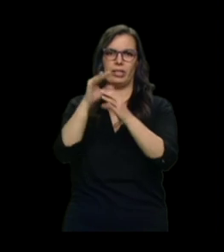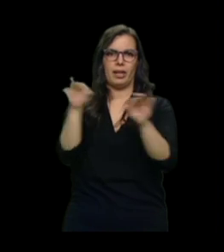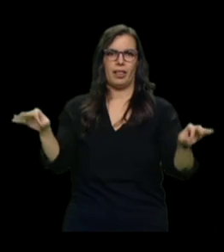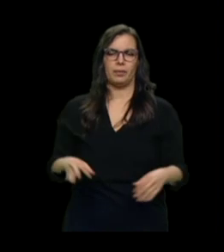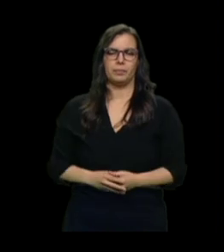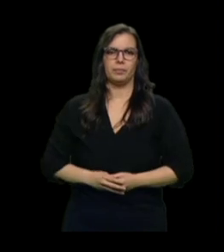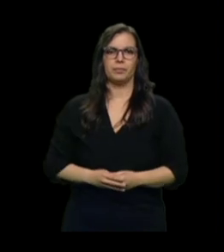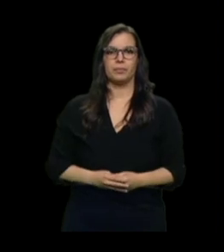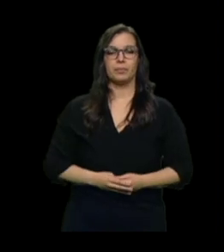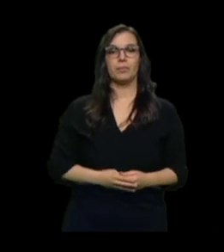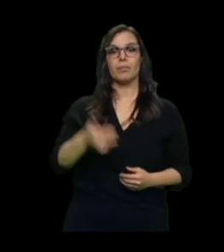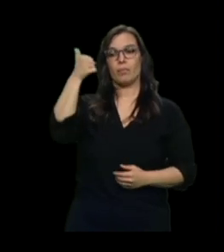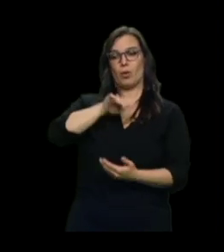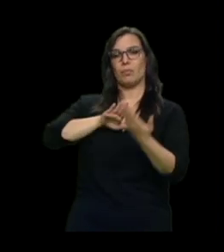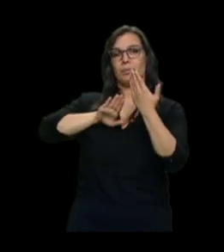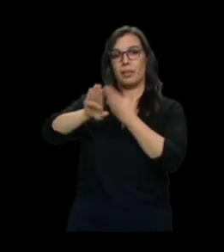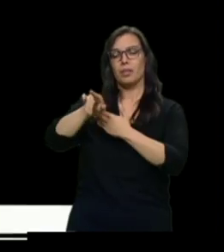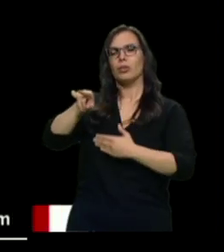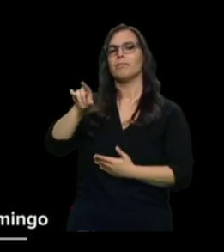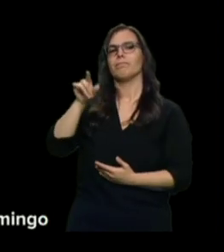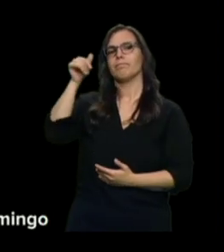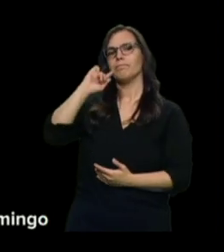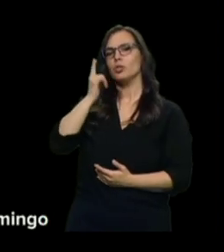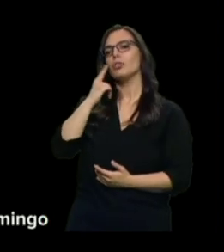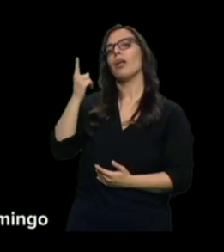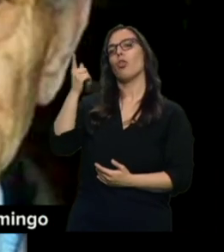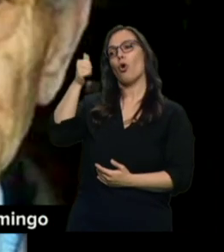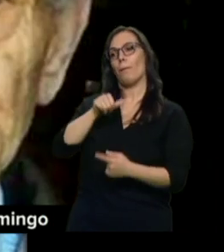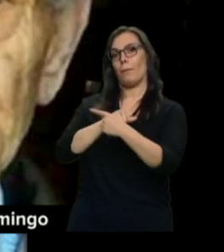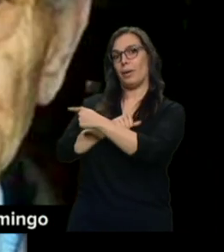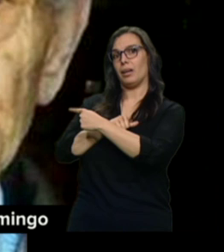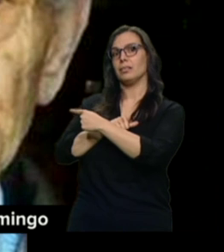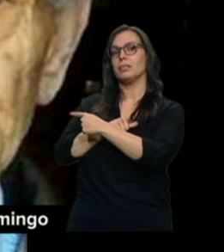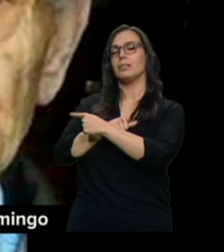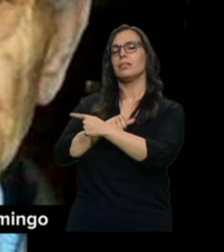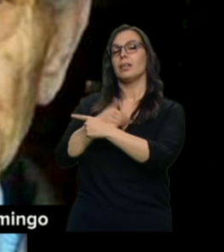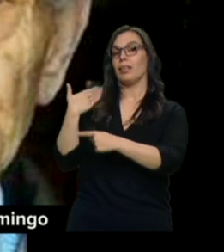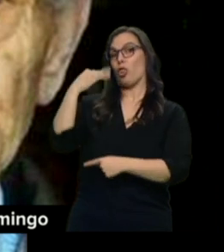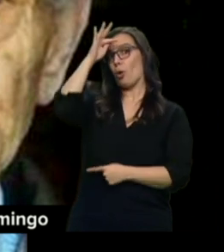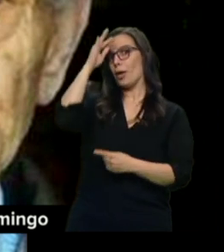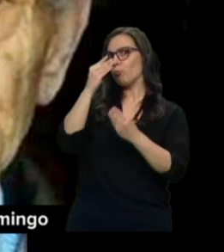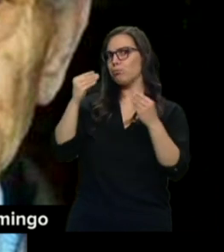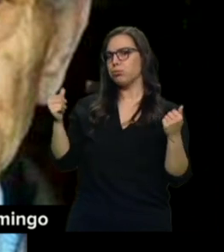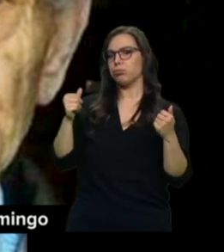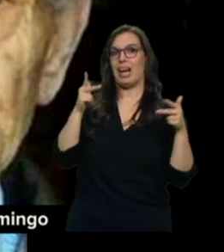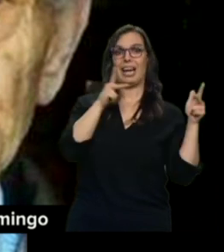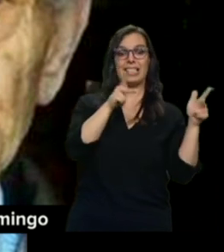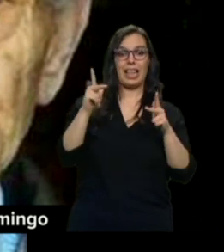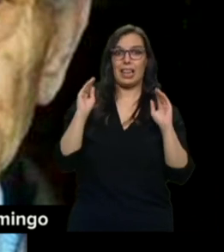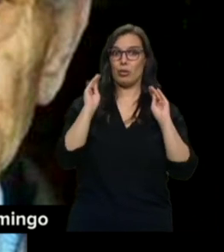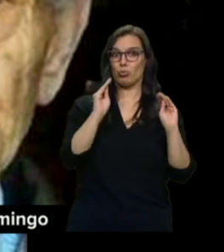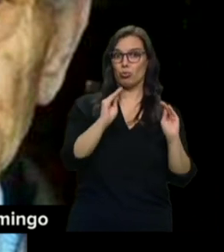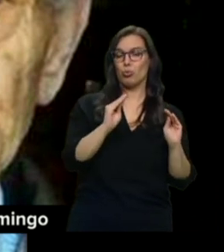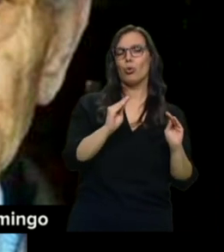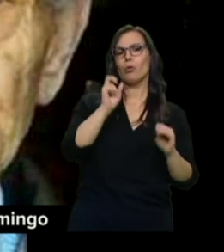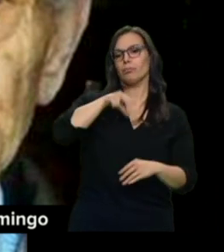Un vecino ha encontrado el cadáver del hombre de 99 años que el pasado domingo desapareció cuando salió a pasear desde la residencia de ancianos donde